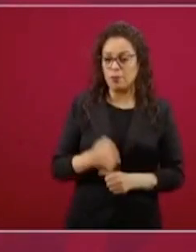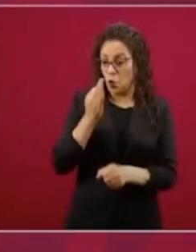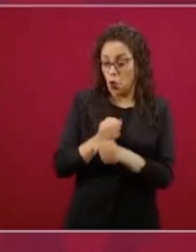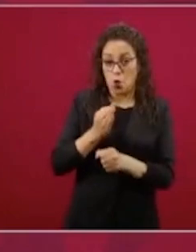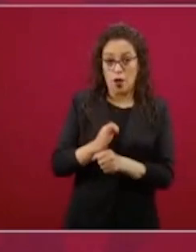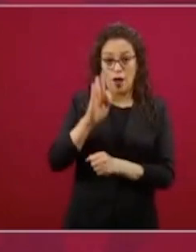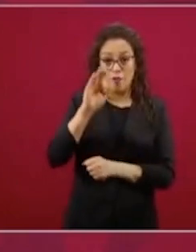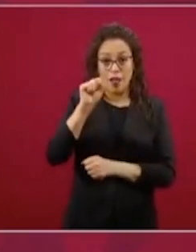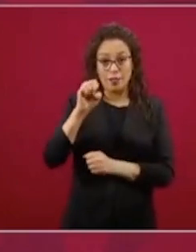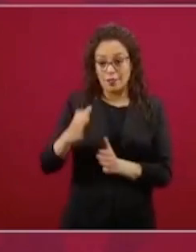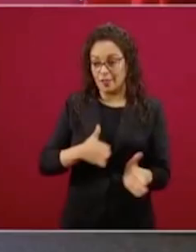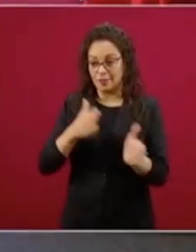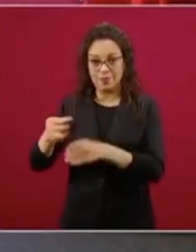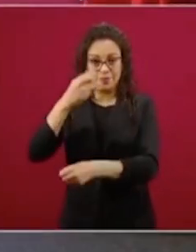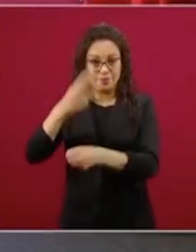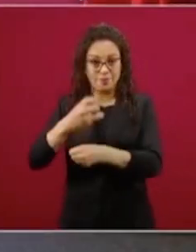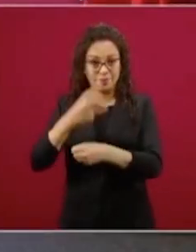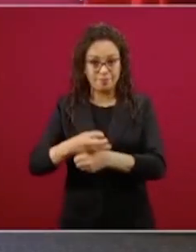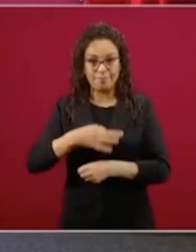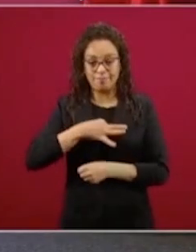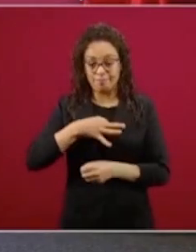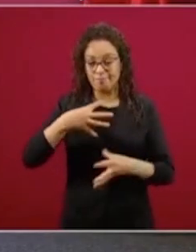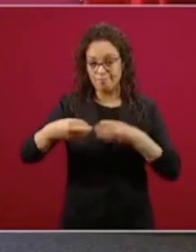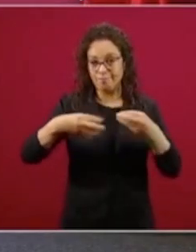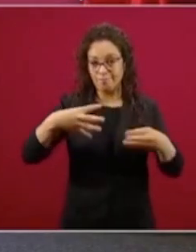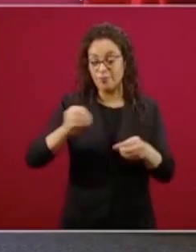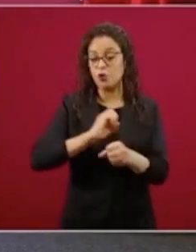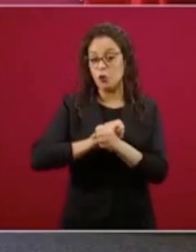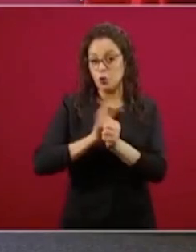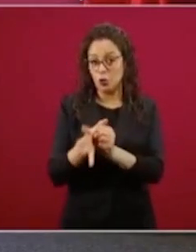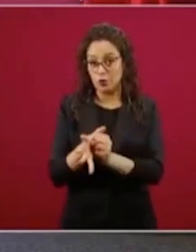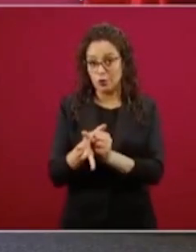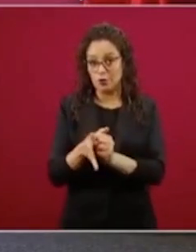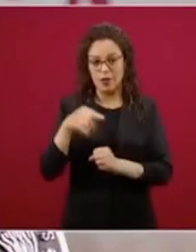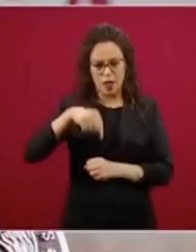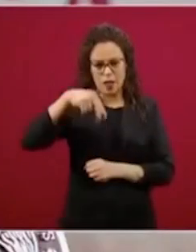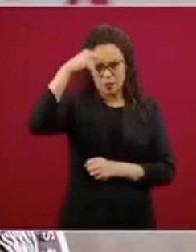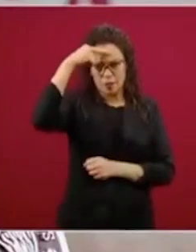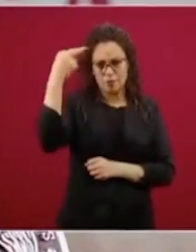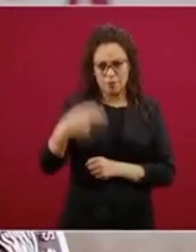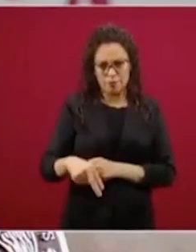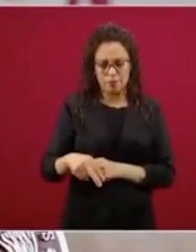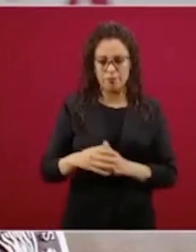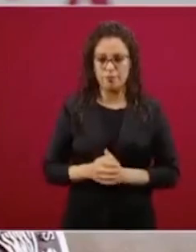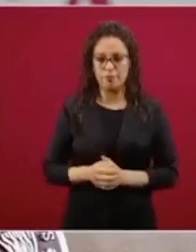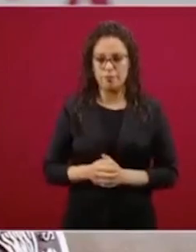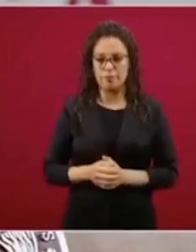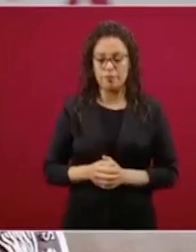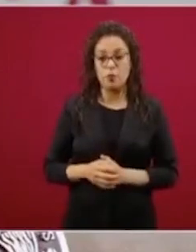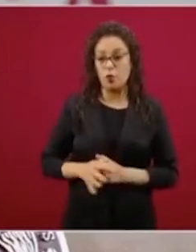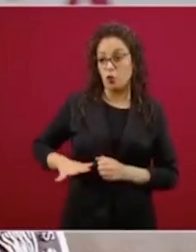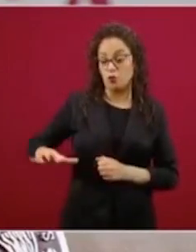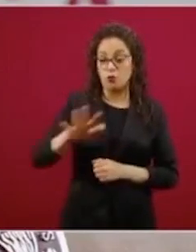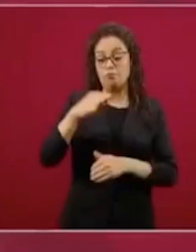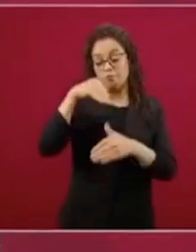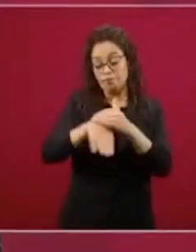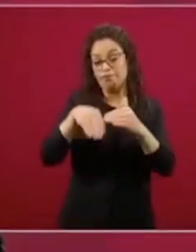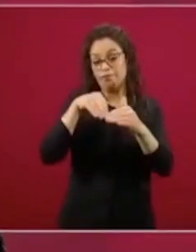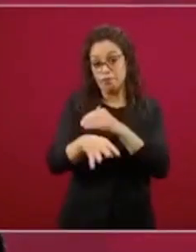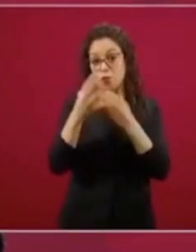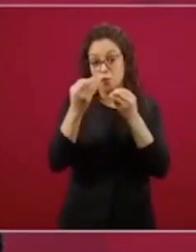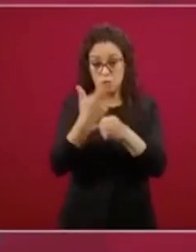de la pandemia del coronavirus en México, que es la fase hospitalaria, ahora justamente